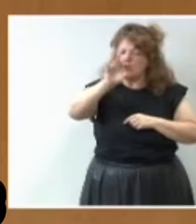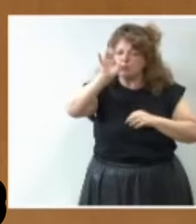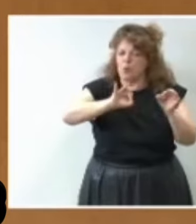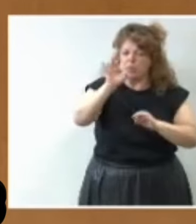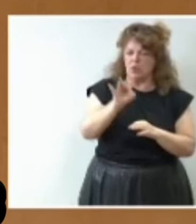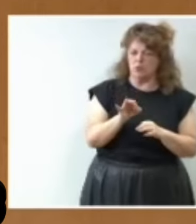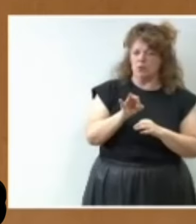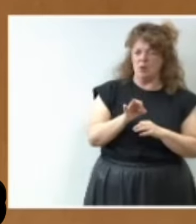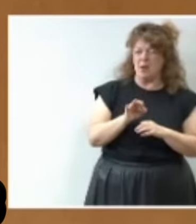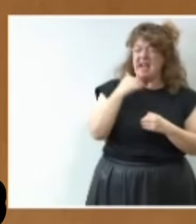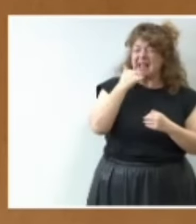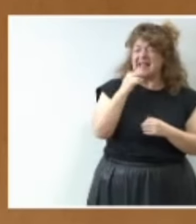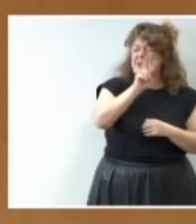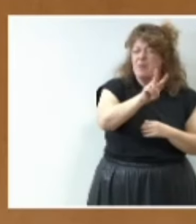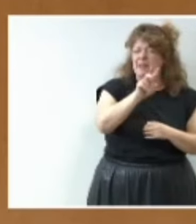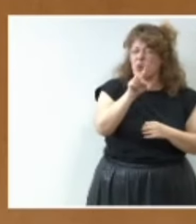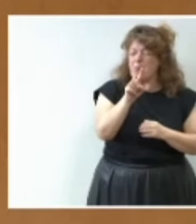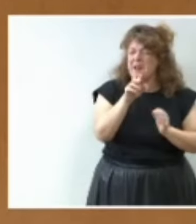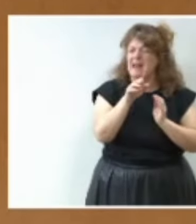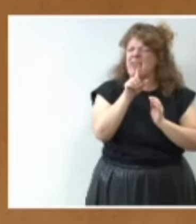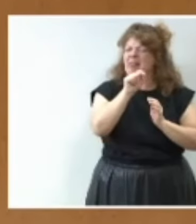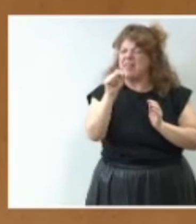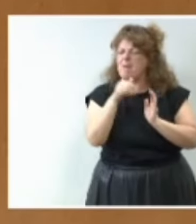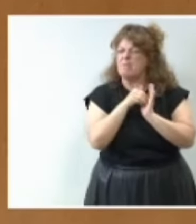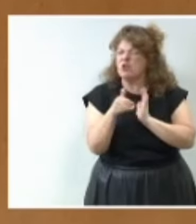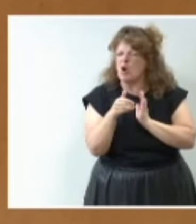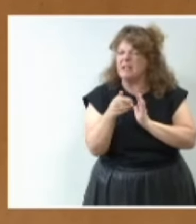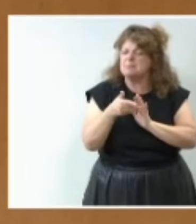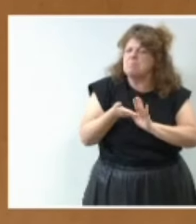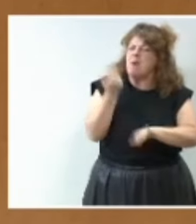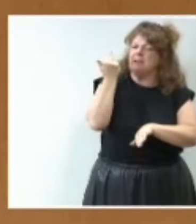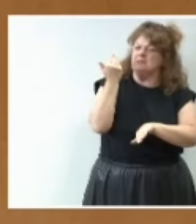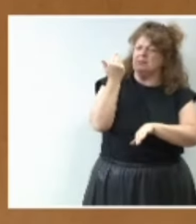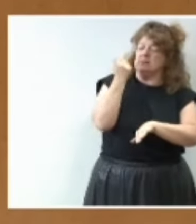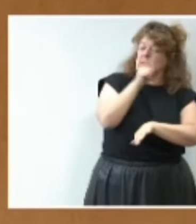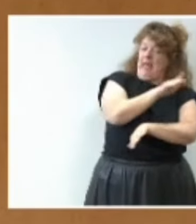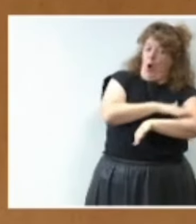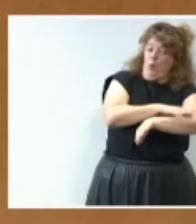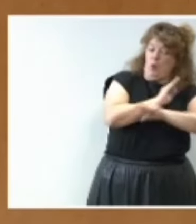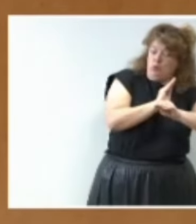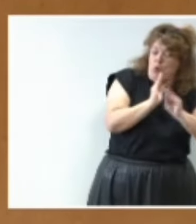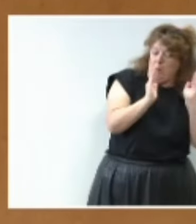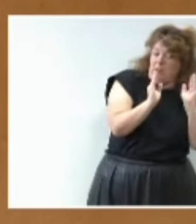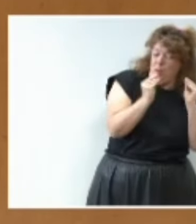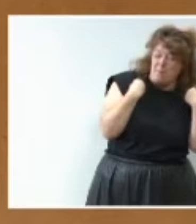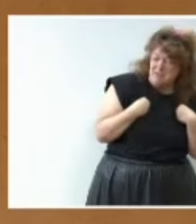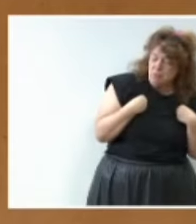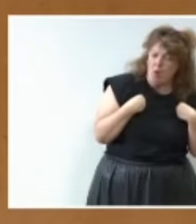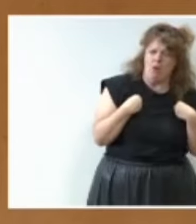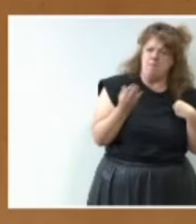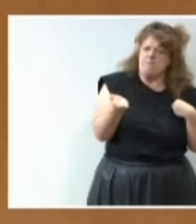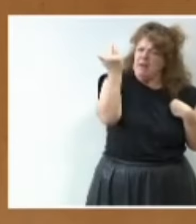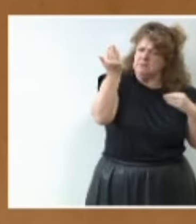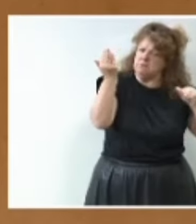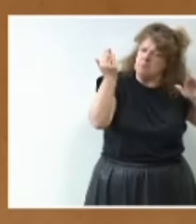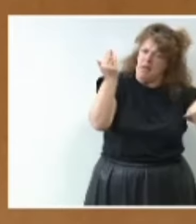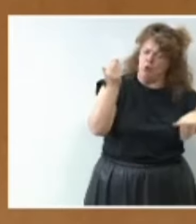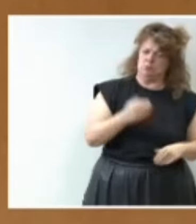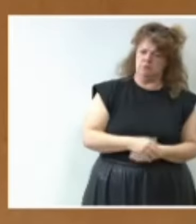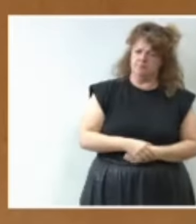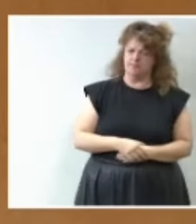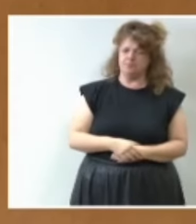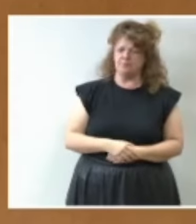21.100 millones más que su gobierno en el mismo periodo temporal anterior y hemos invertido